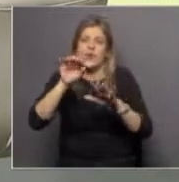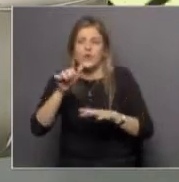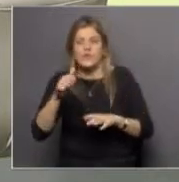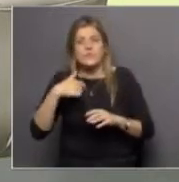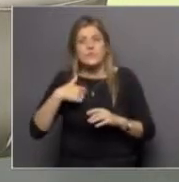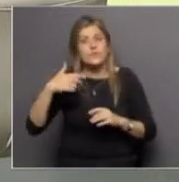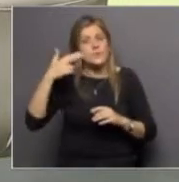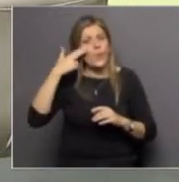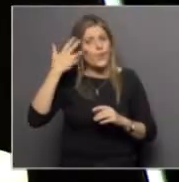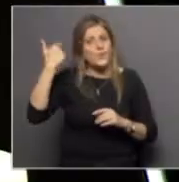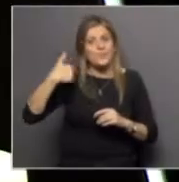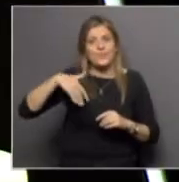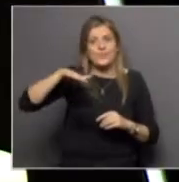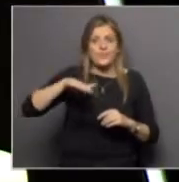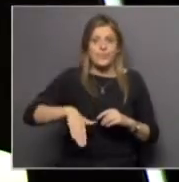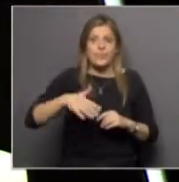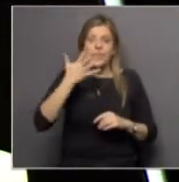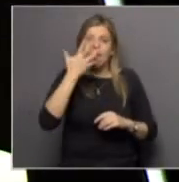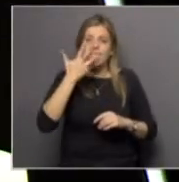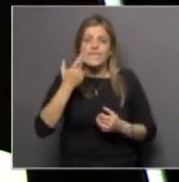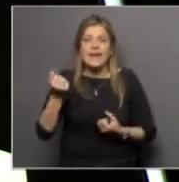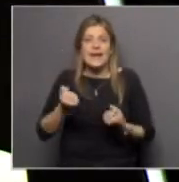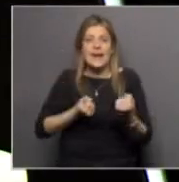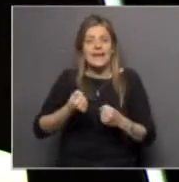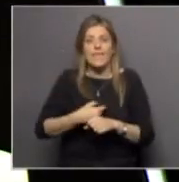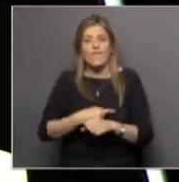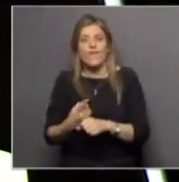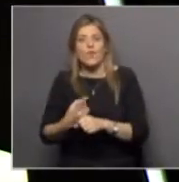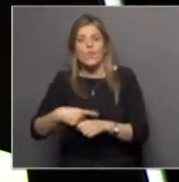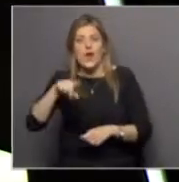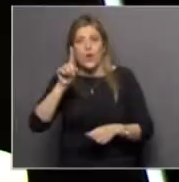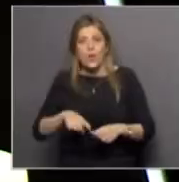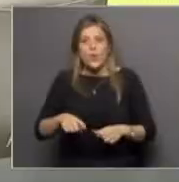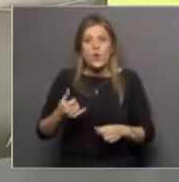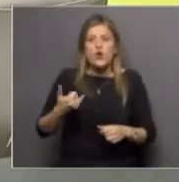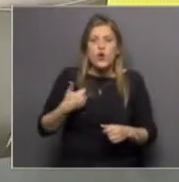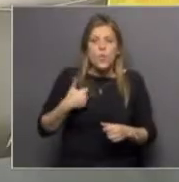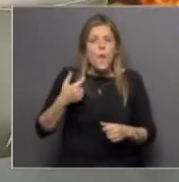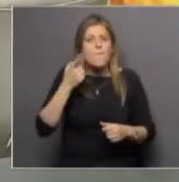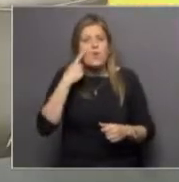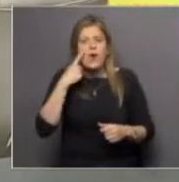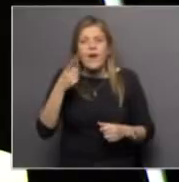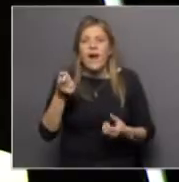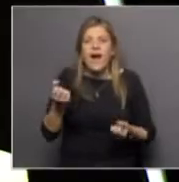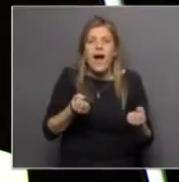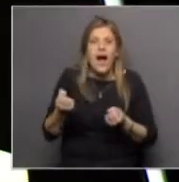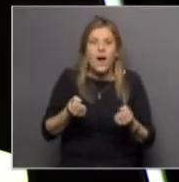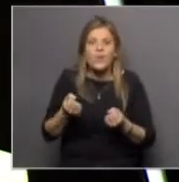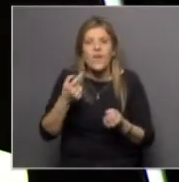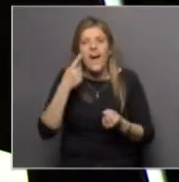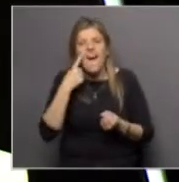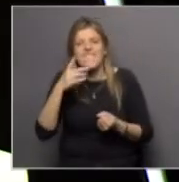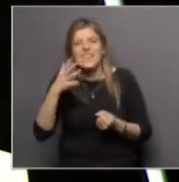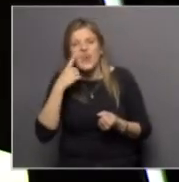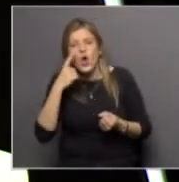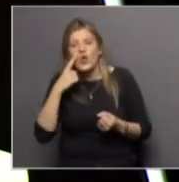recuerdo que cuando era aficionado a las carreras de Fórmula 1 y hablaban, ¿no?, de cómo se probaban y se testeaban los vehículos, siempre quise conocer un túnel de viento y,